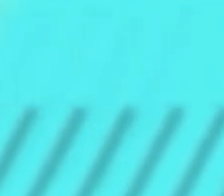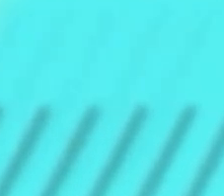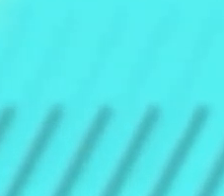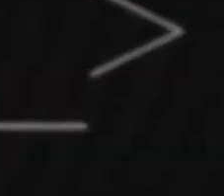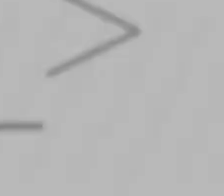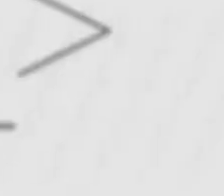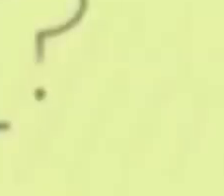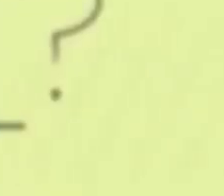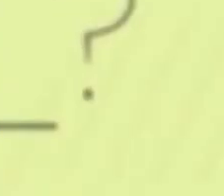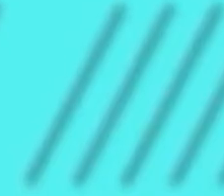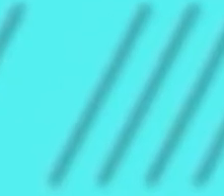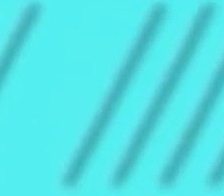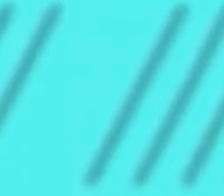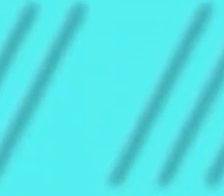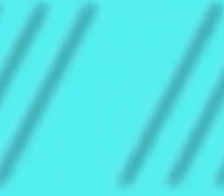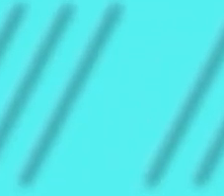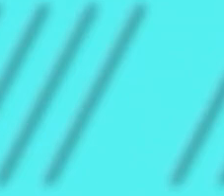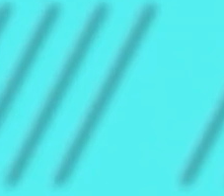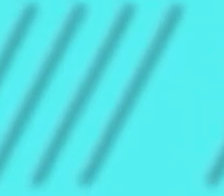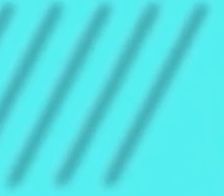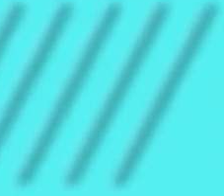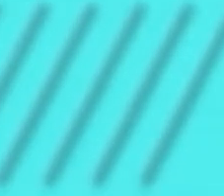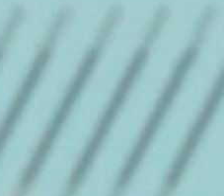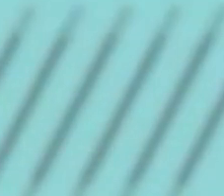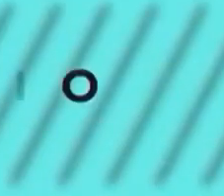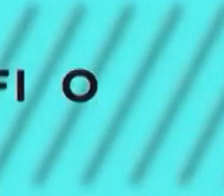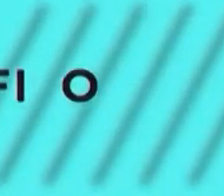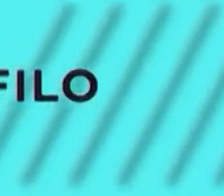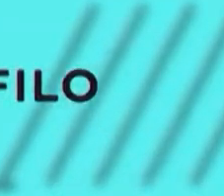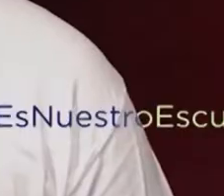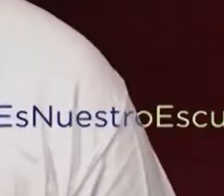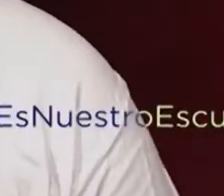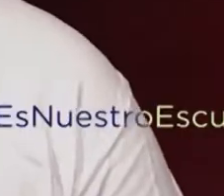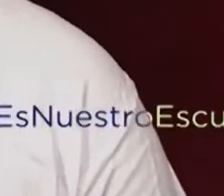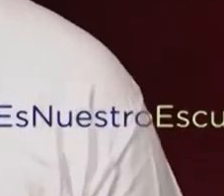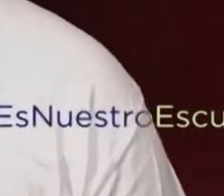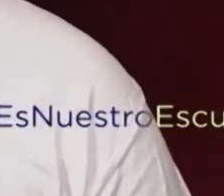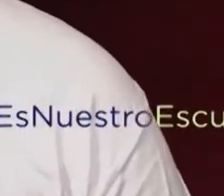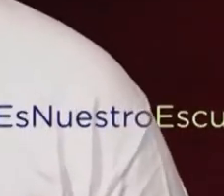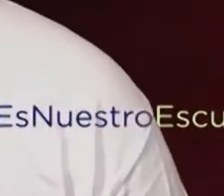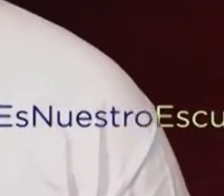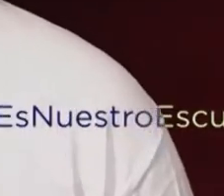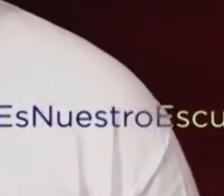youtube telegram y pica hasta entonces